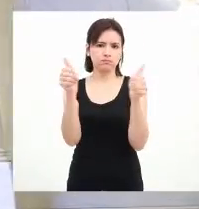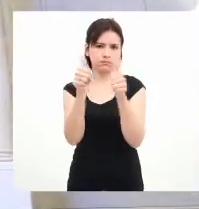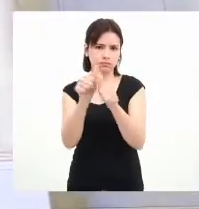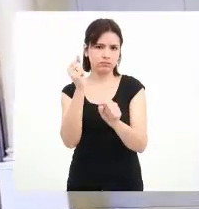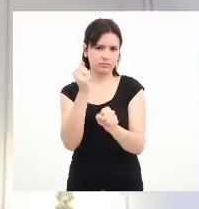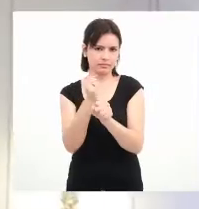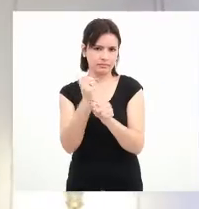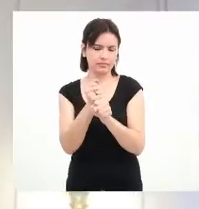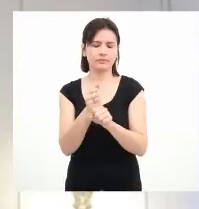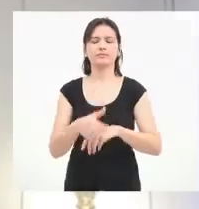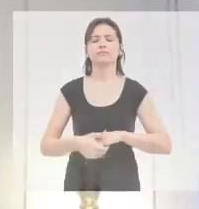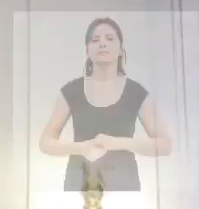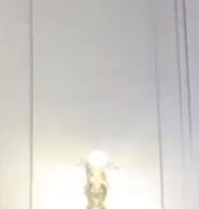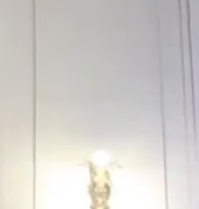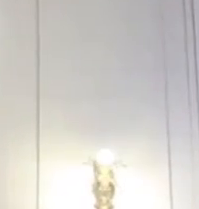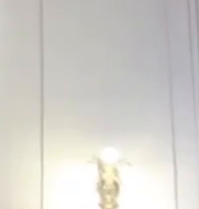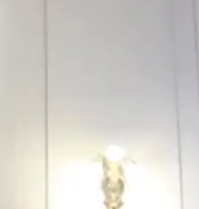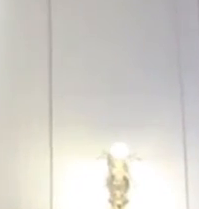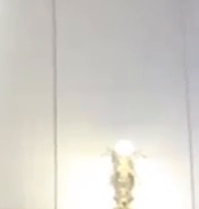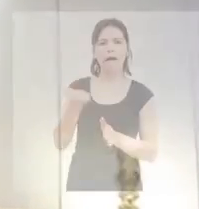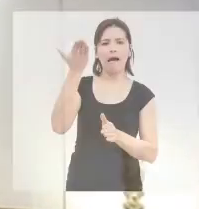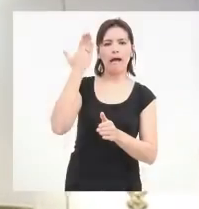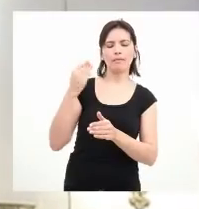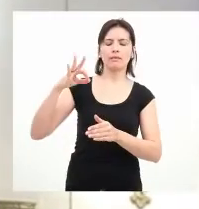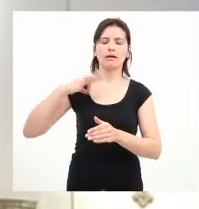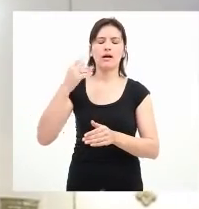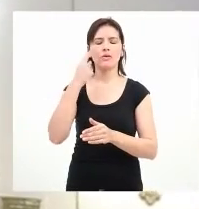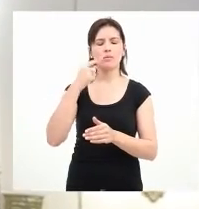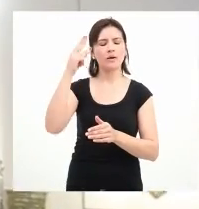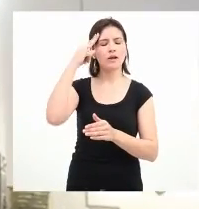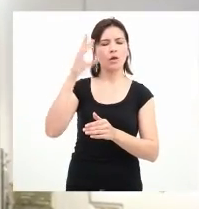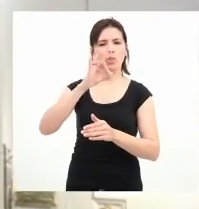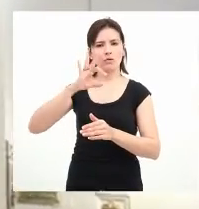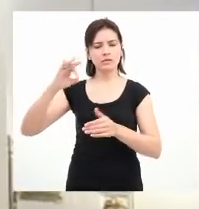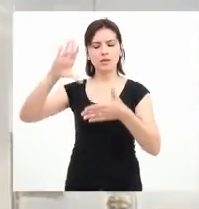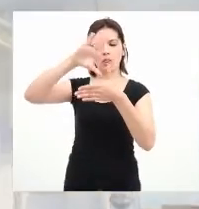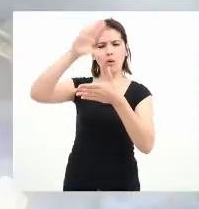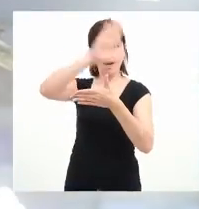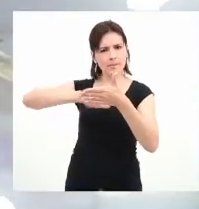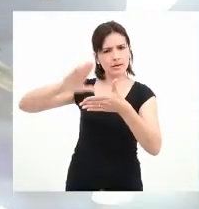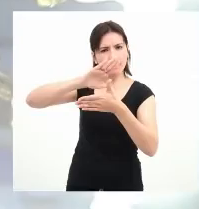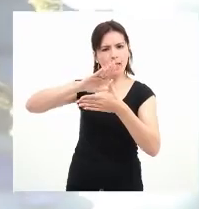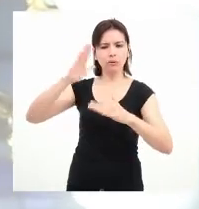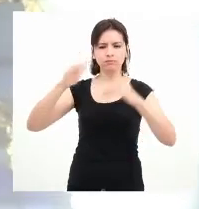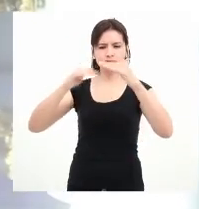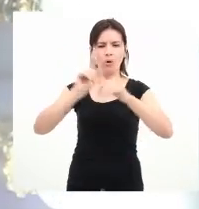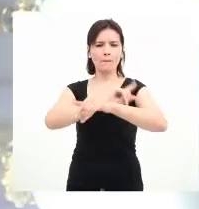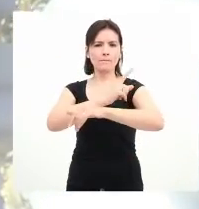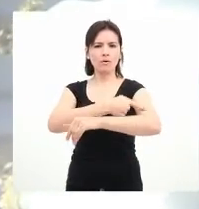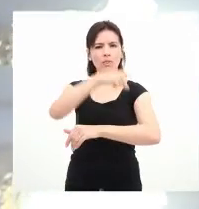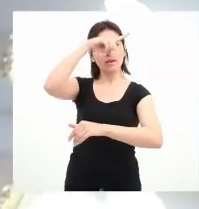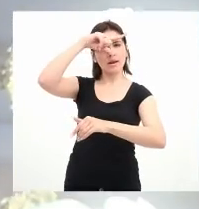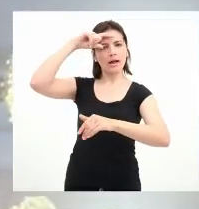Cámara de Senadores y la de Diputados sesionan en el mismo edificio. La construcción de edificios públicos para albergar los poderes del Estado